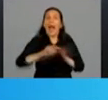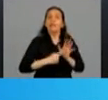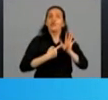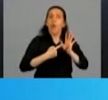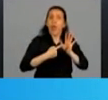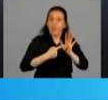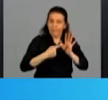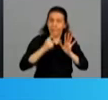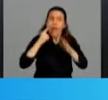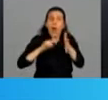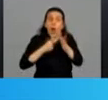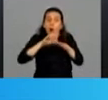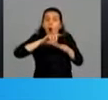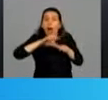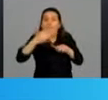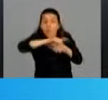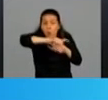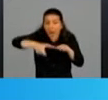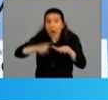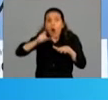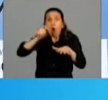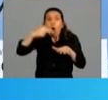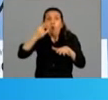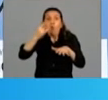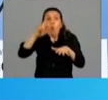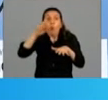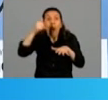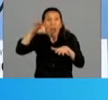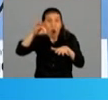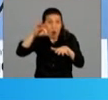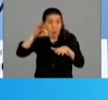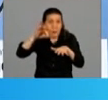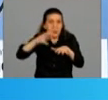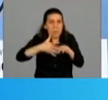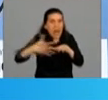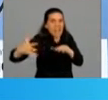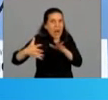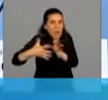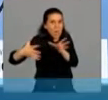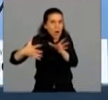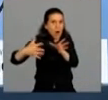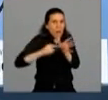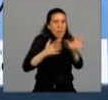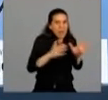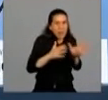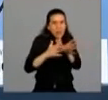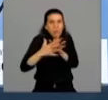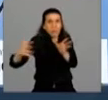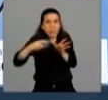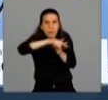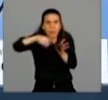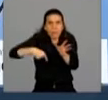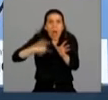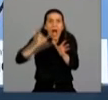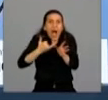En el conurbano, que es una zona más amplia y más poblada, hay 49